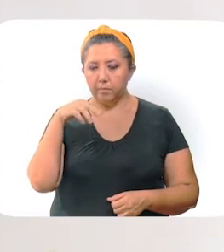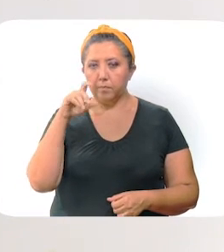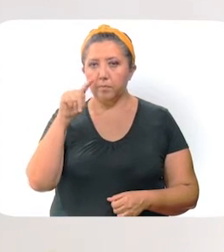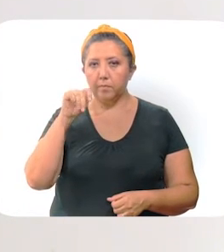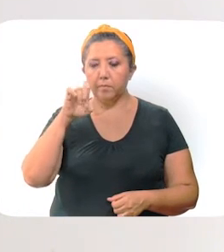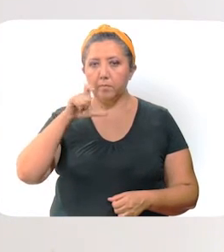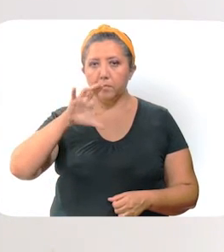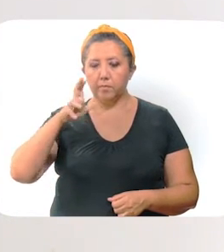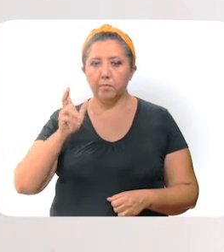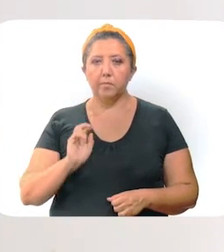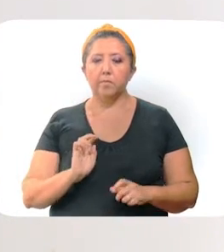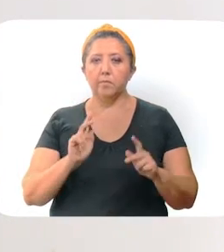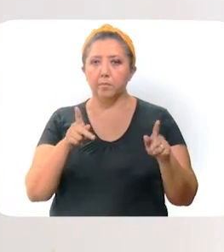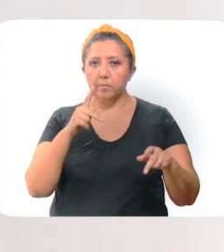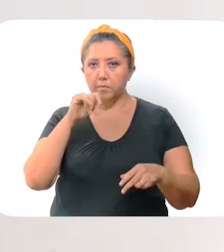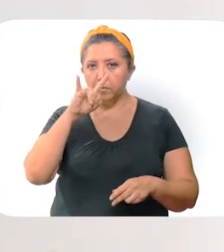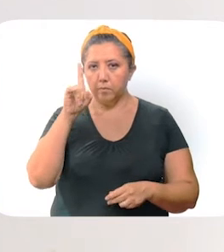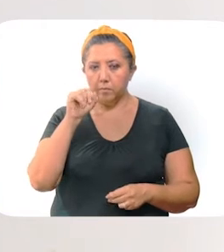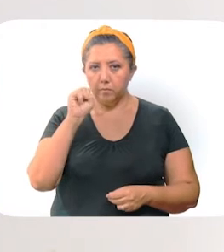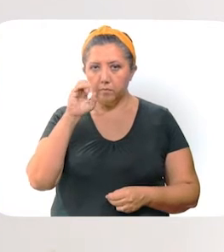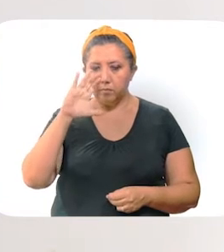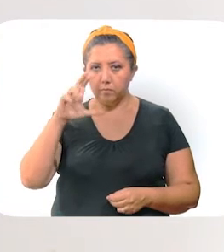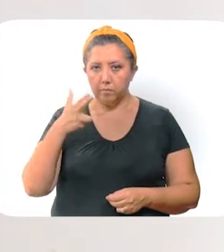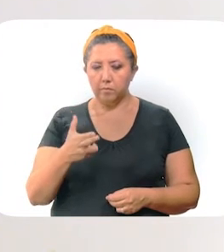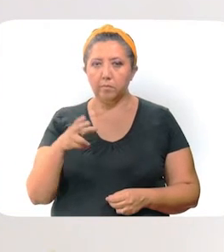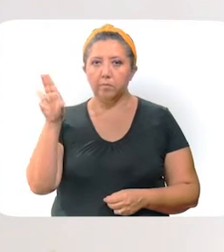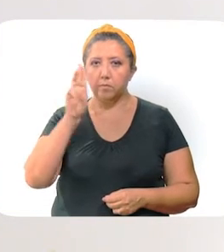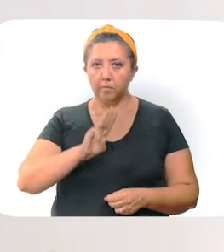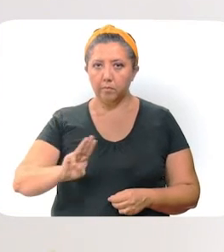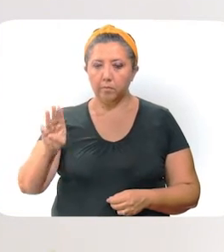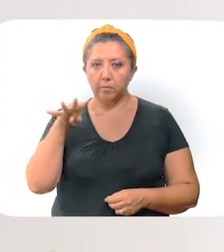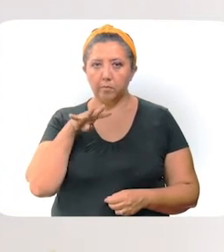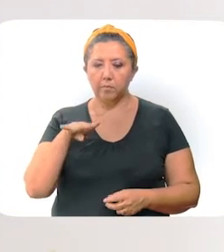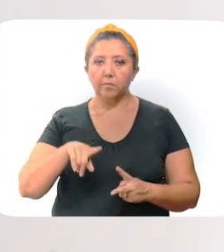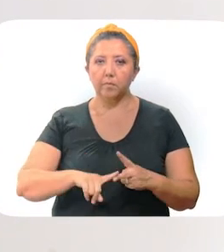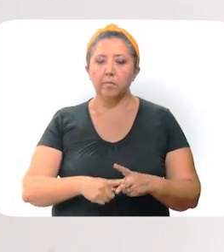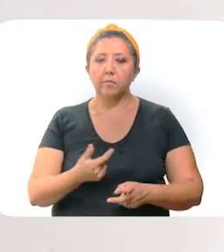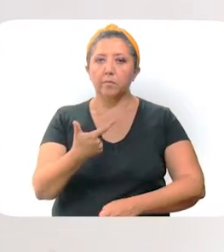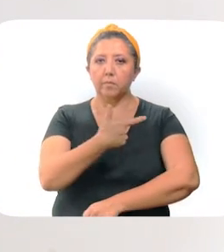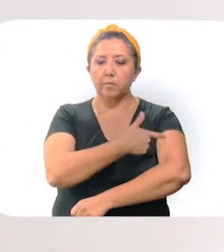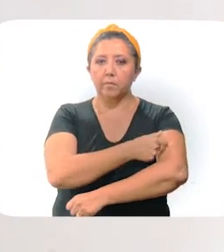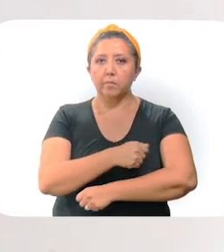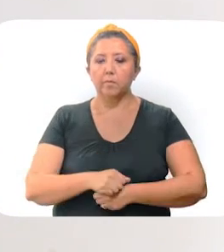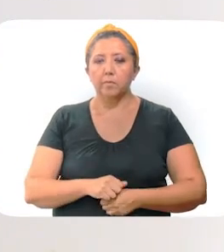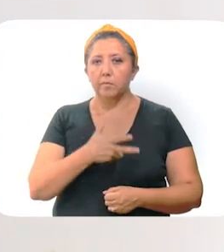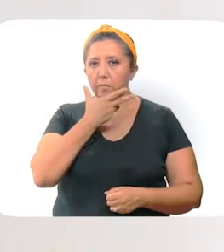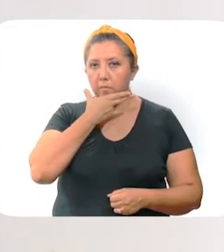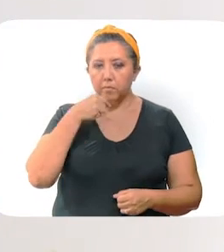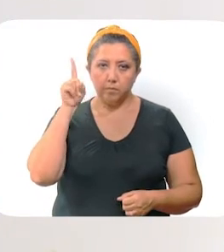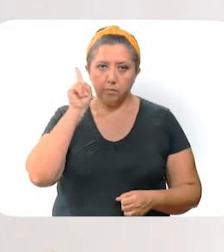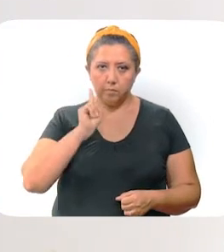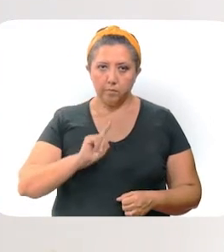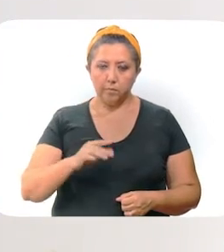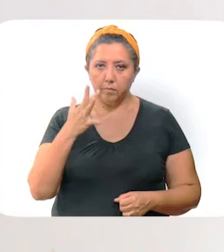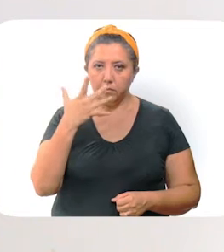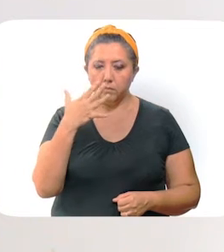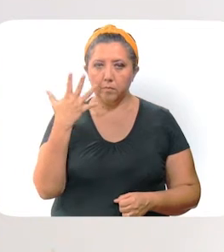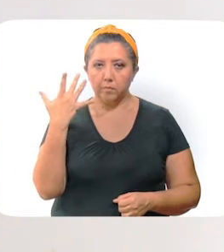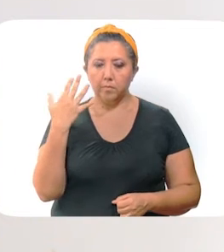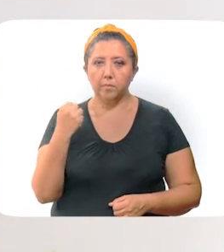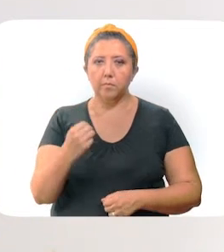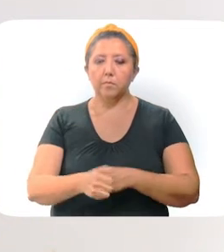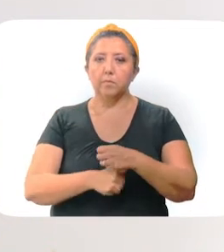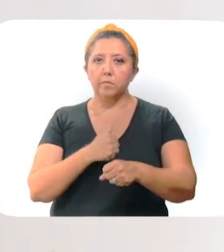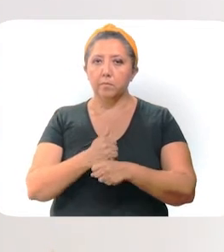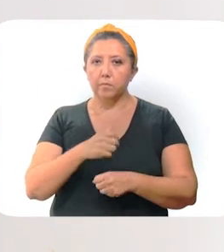Telchac, Puerto, Mama y Sinanche. El miércoles 19 comenzaron a aplicarse vacunas a hombres y mujeres de 50 a